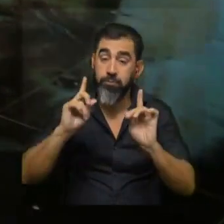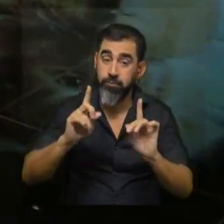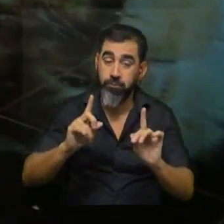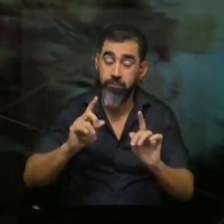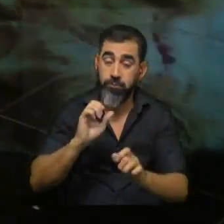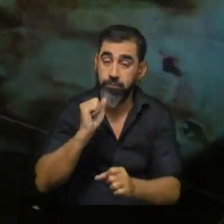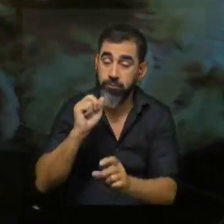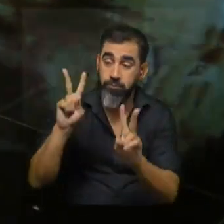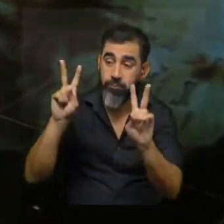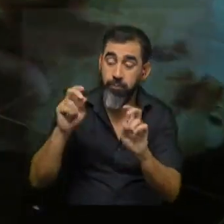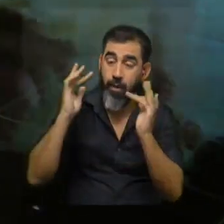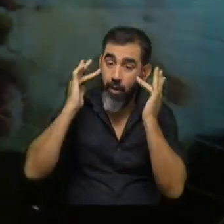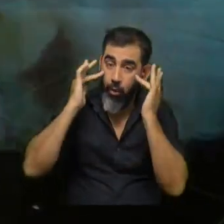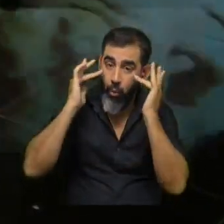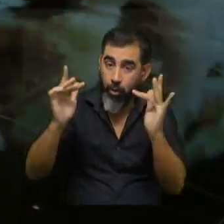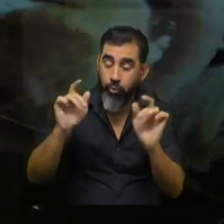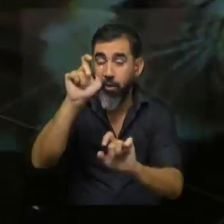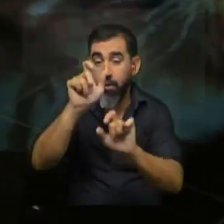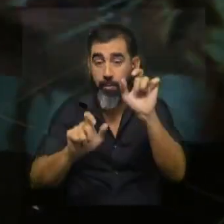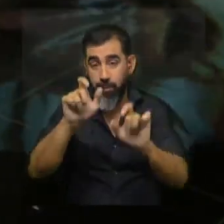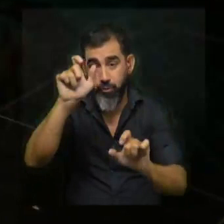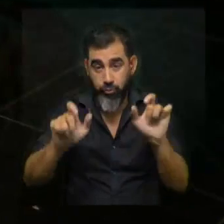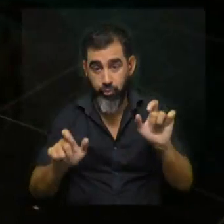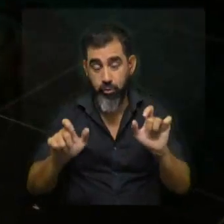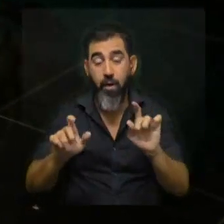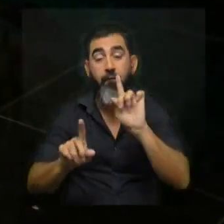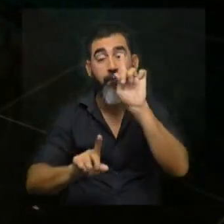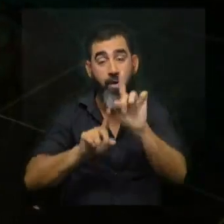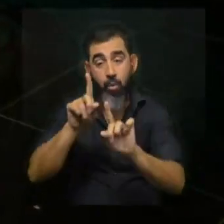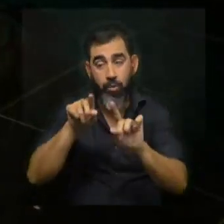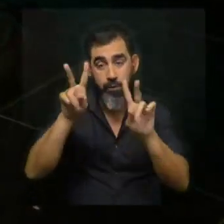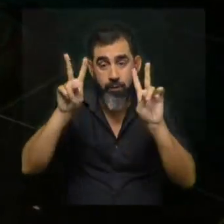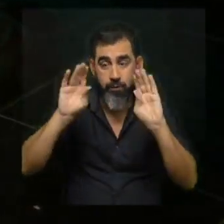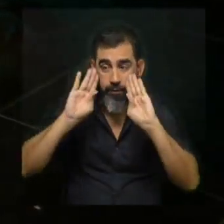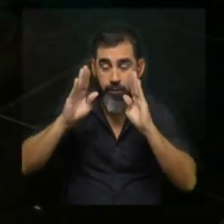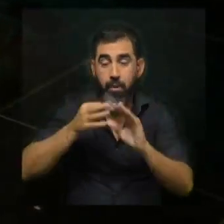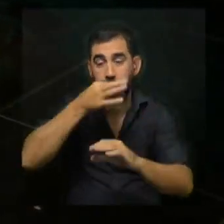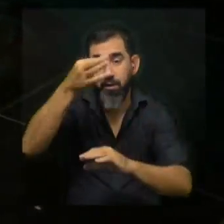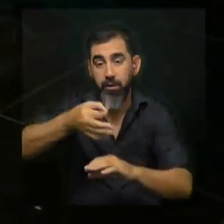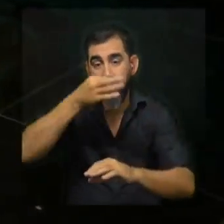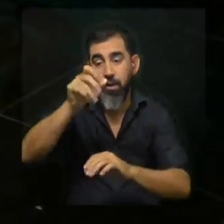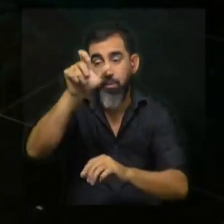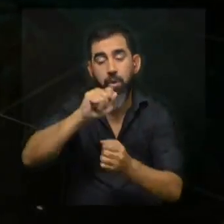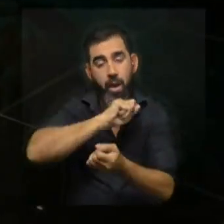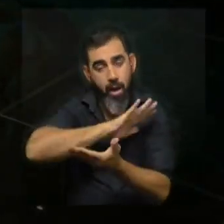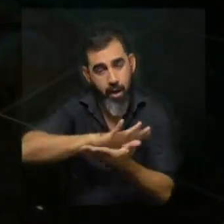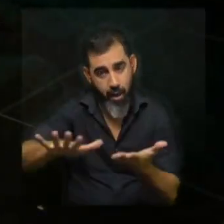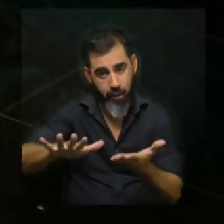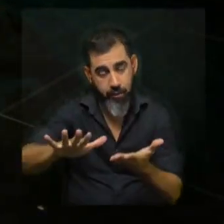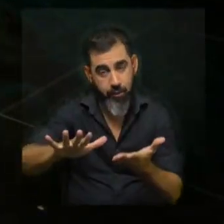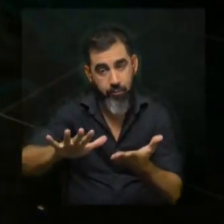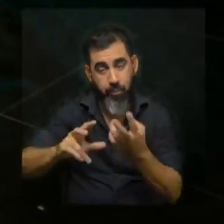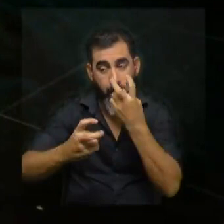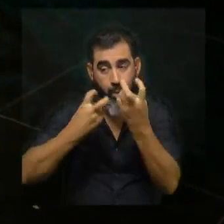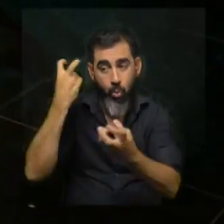trabajar un poco en lo que es la educación de la población facultad está trabajando en eso vamos a dar charlas a tutores gratuitas libres para tratar